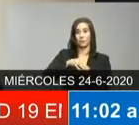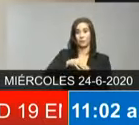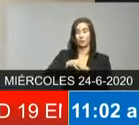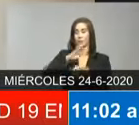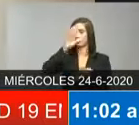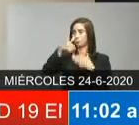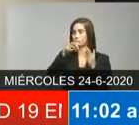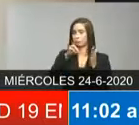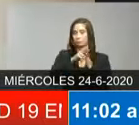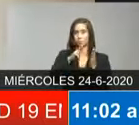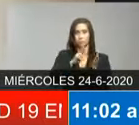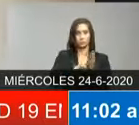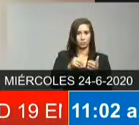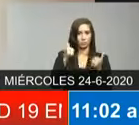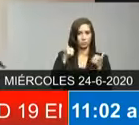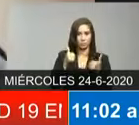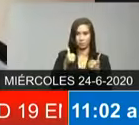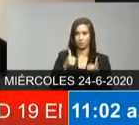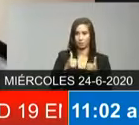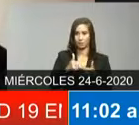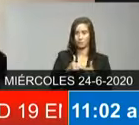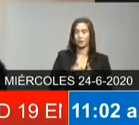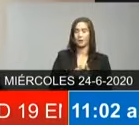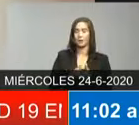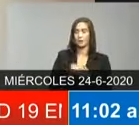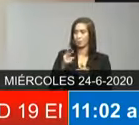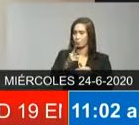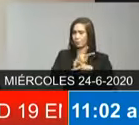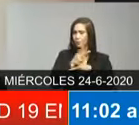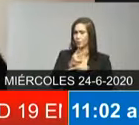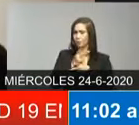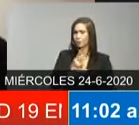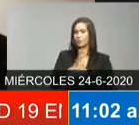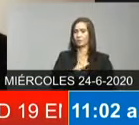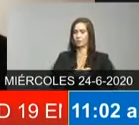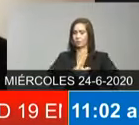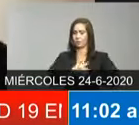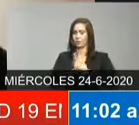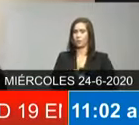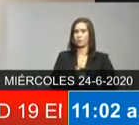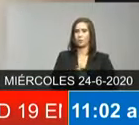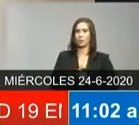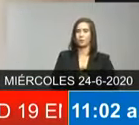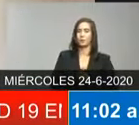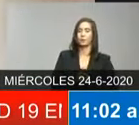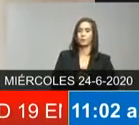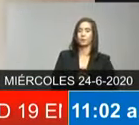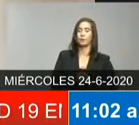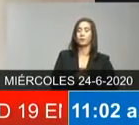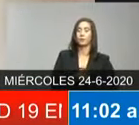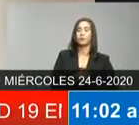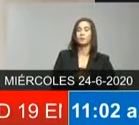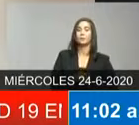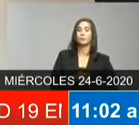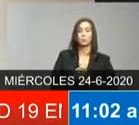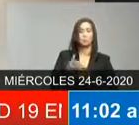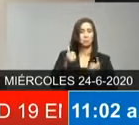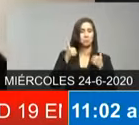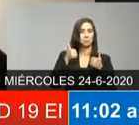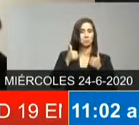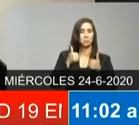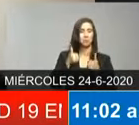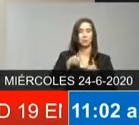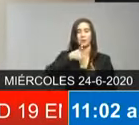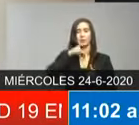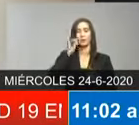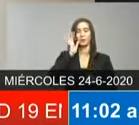los protocolos de prevención al COVID-19 le hago esa observación para que lo tengan presente que fue todo un éxito